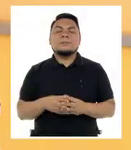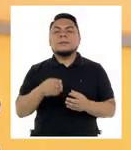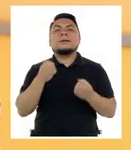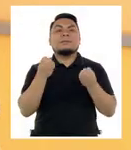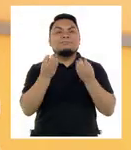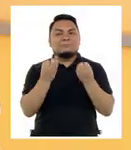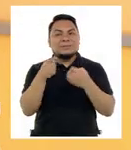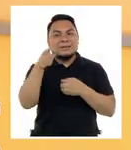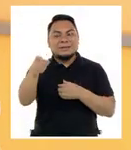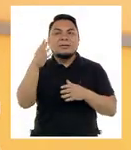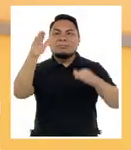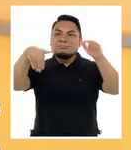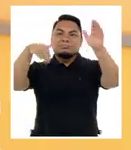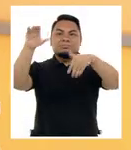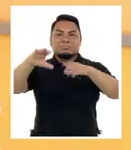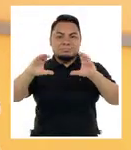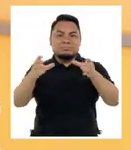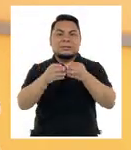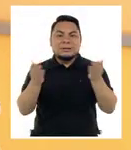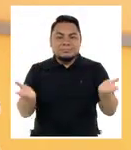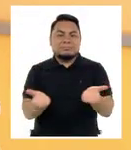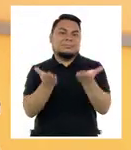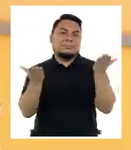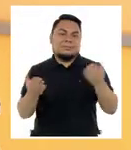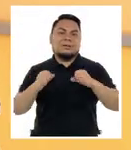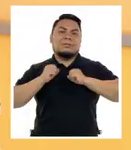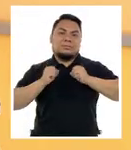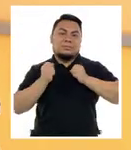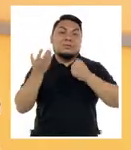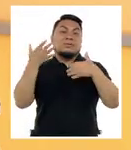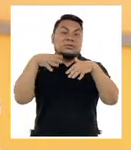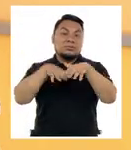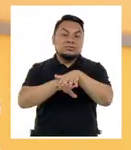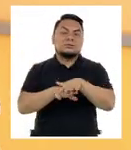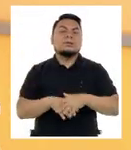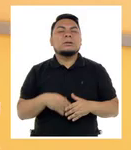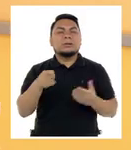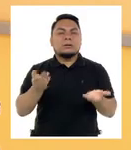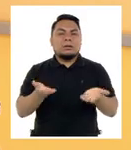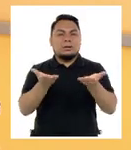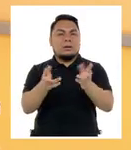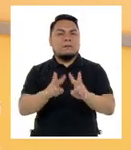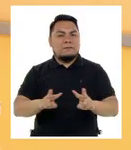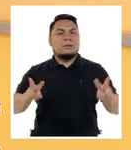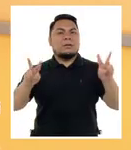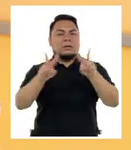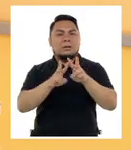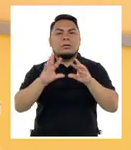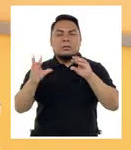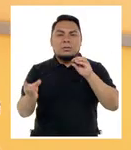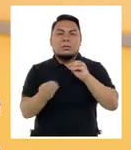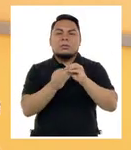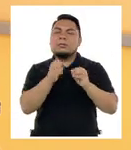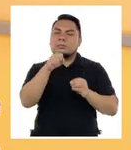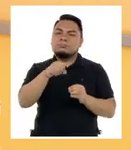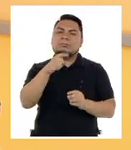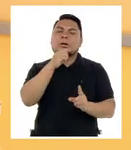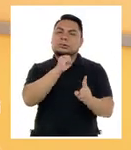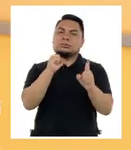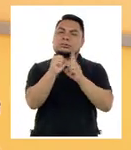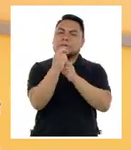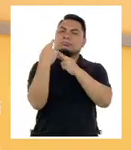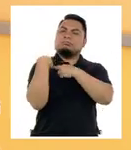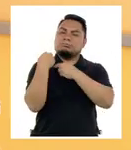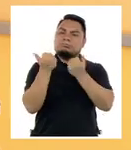qué buena esta convocatoria que permite incentivar el deporte inclusivo cultivando valores complementando un papel